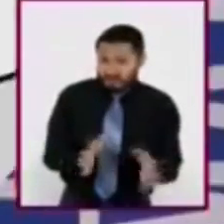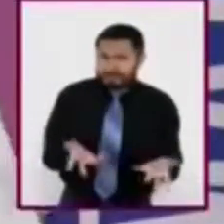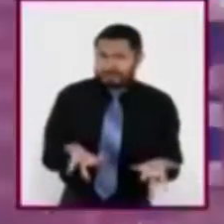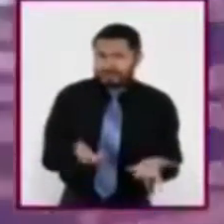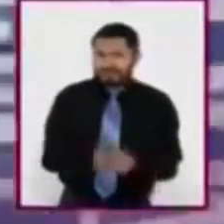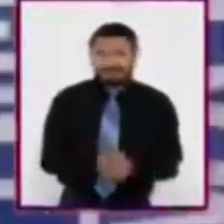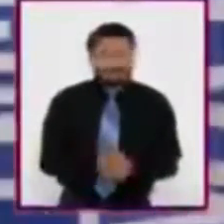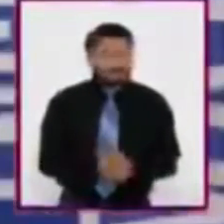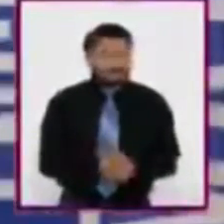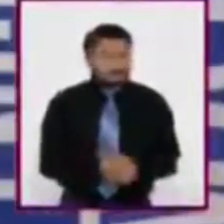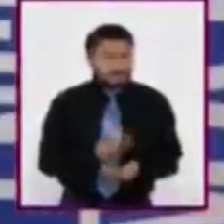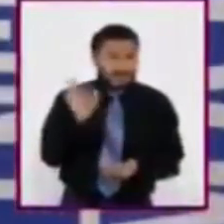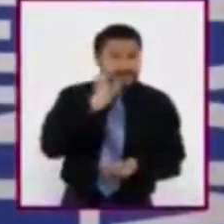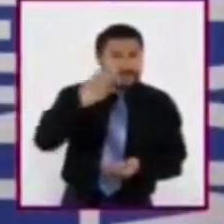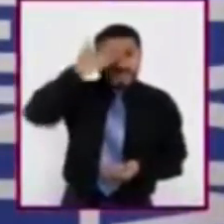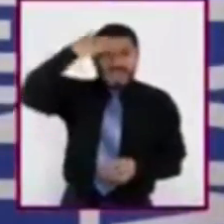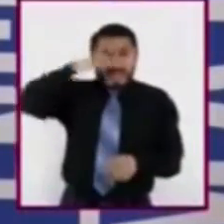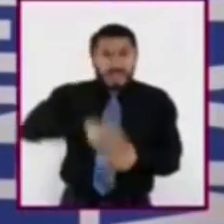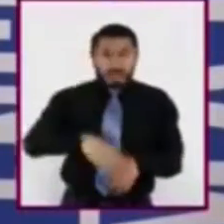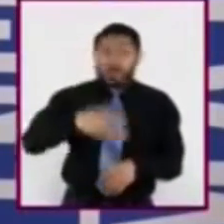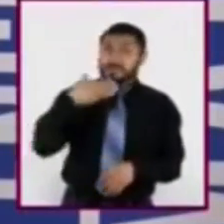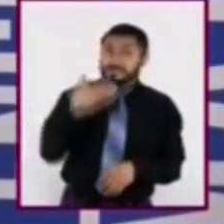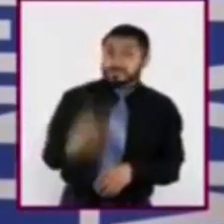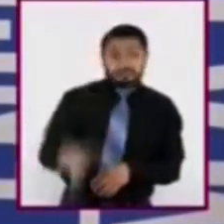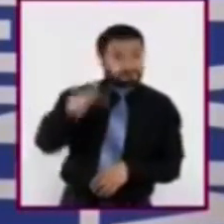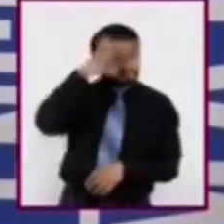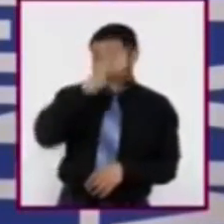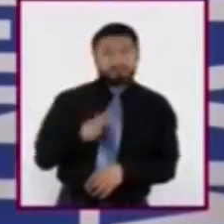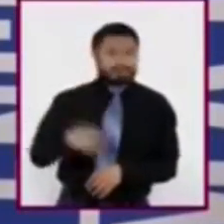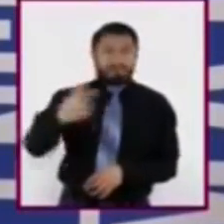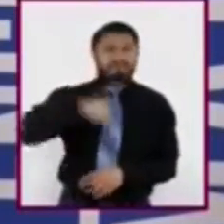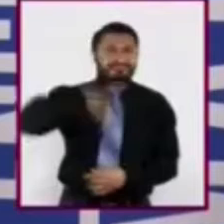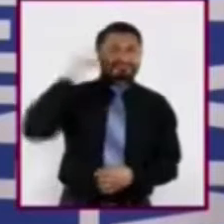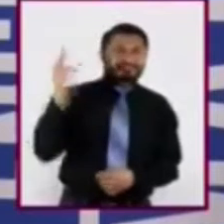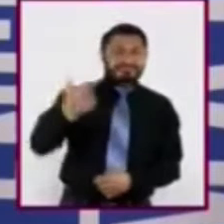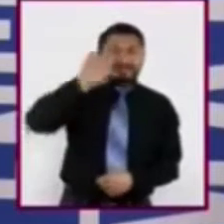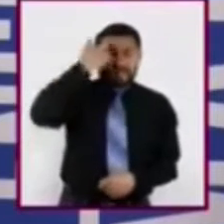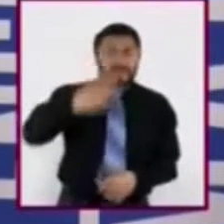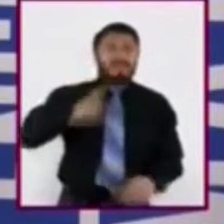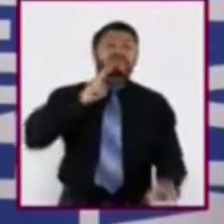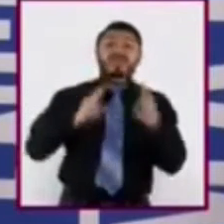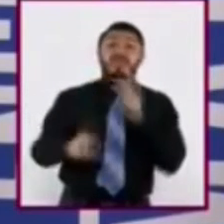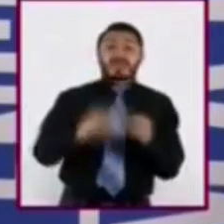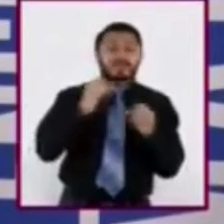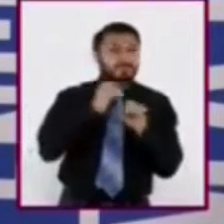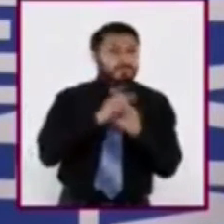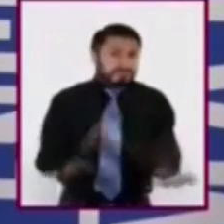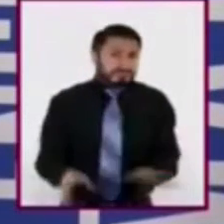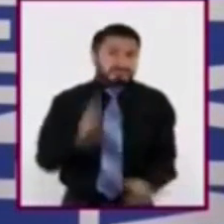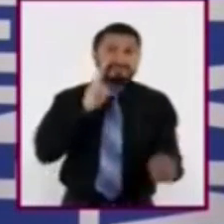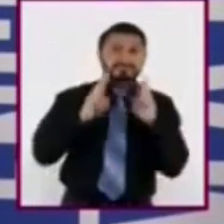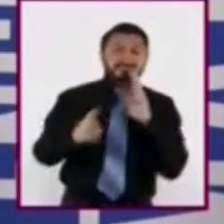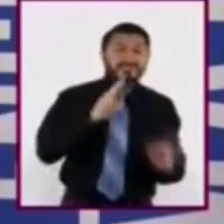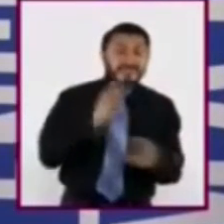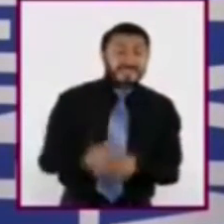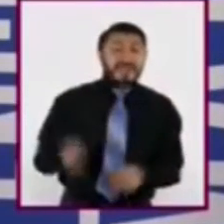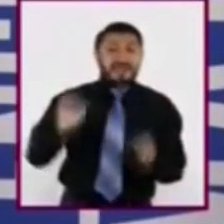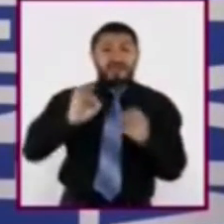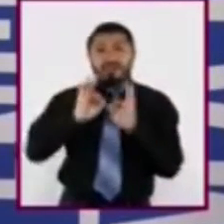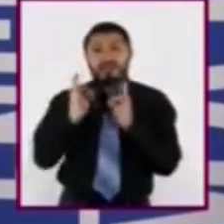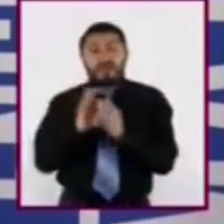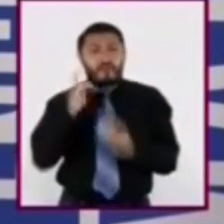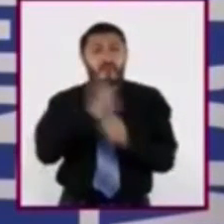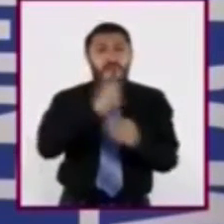Si la memoria no me falla, yo recuerdo que la noticia o nota informativa es una manera de enterarnos de los hechos